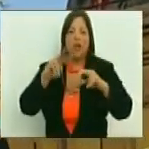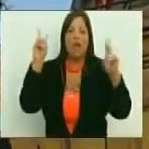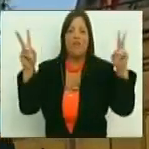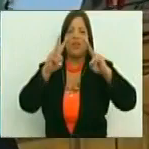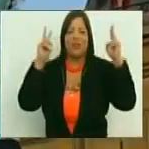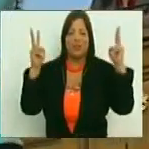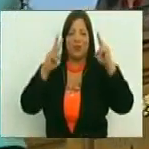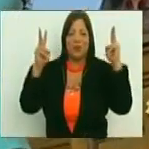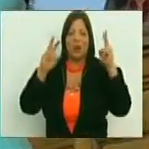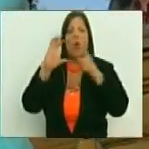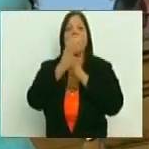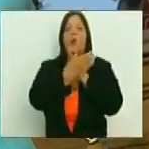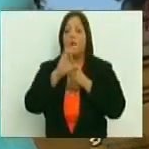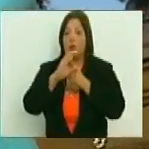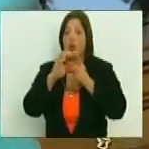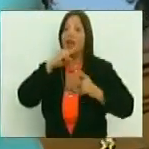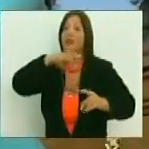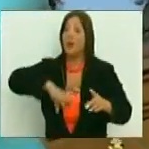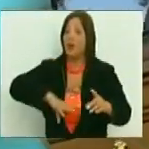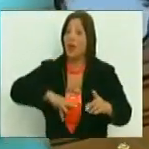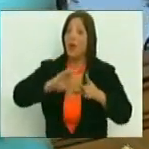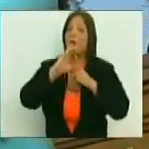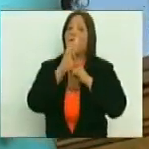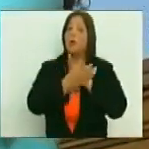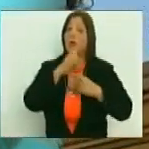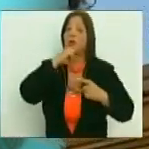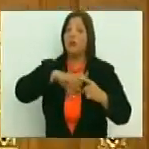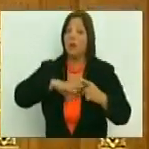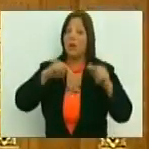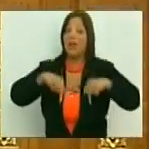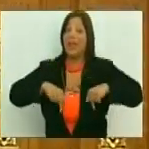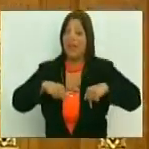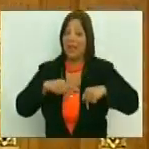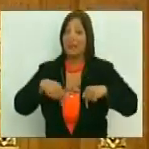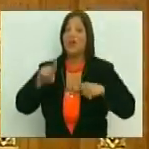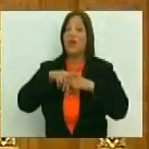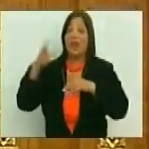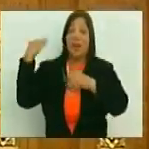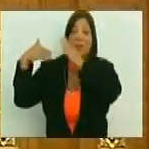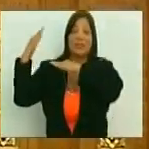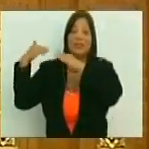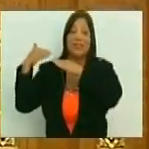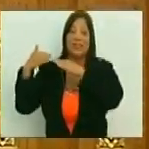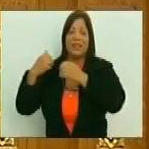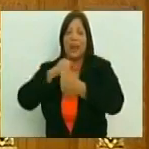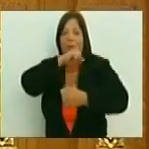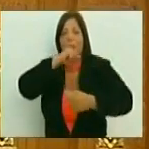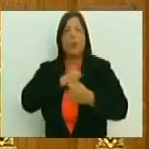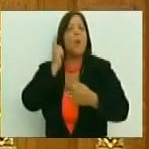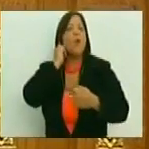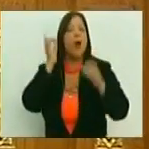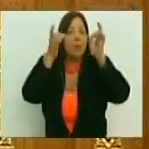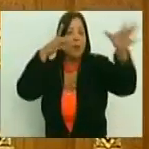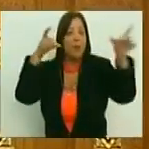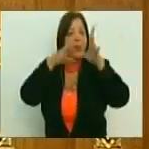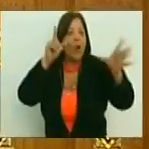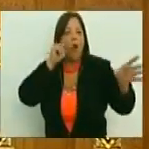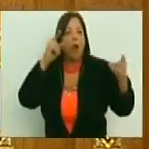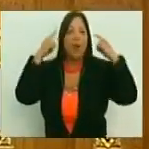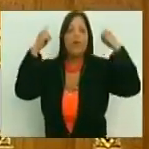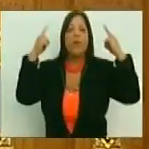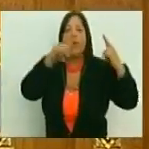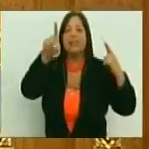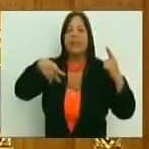victoria, la cultura de la historia, porque a fin de cuentas esto es por los que nos antecedieron, esto es por Apacuana, por Urquía, por